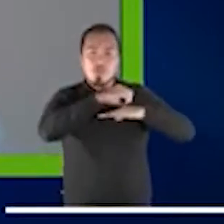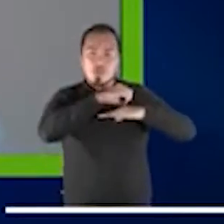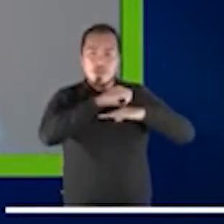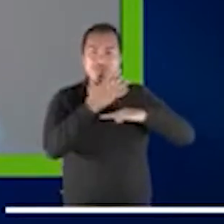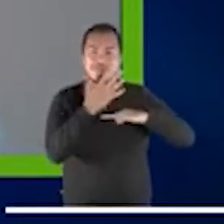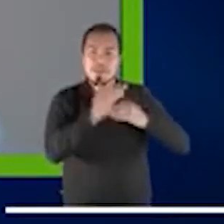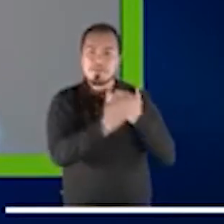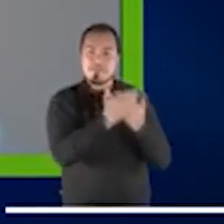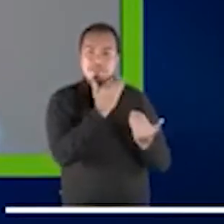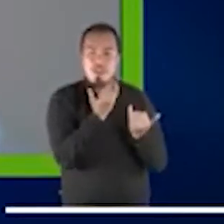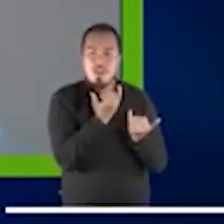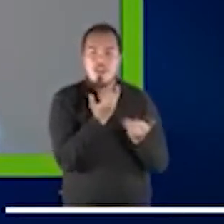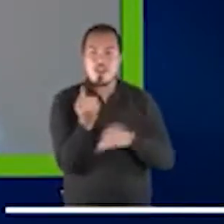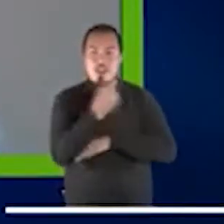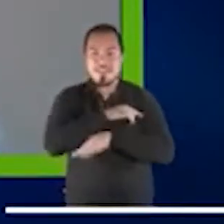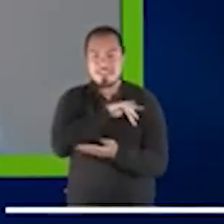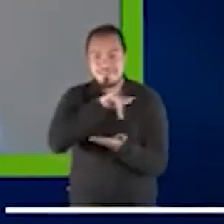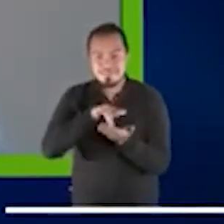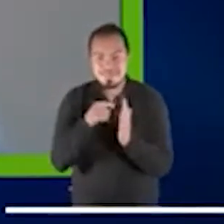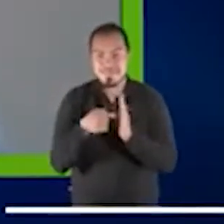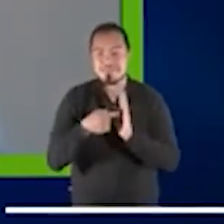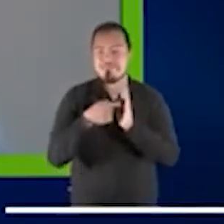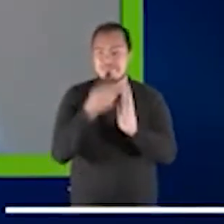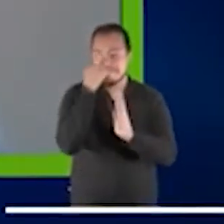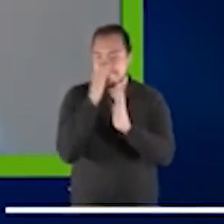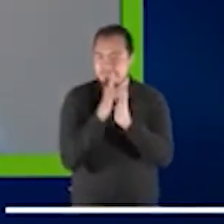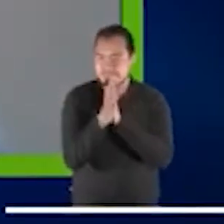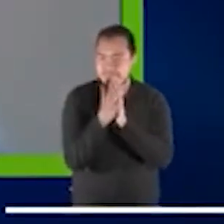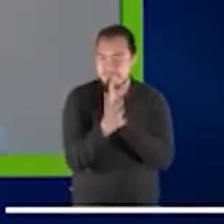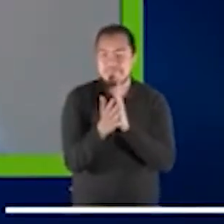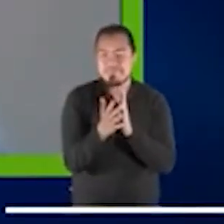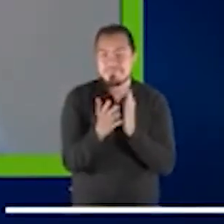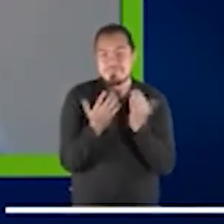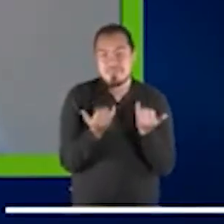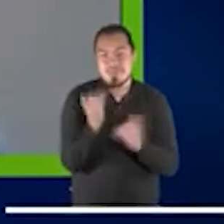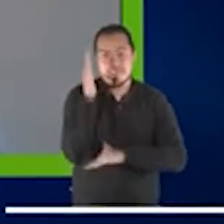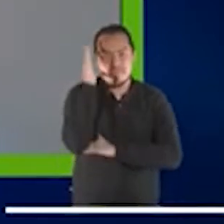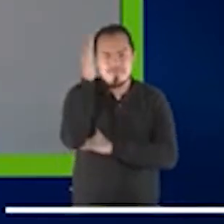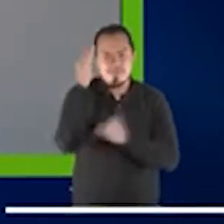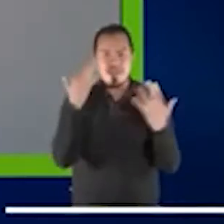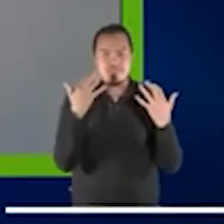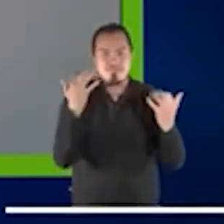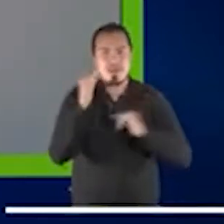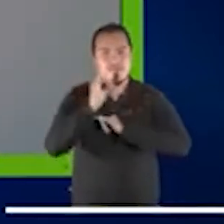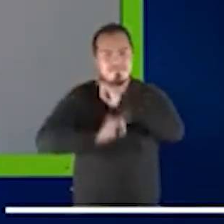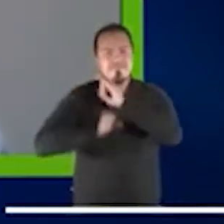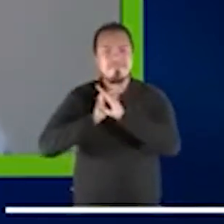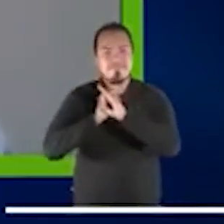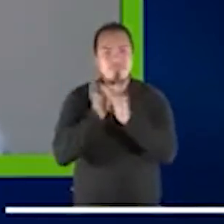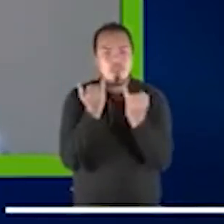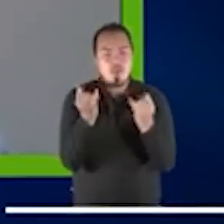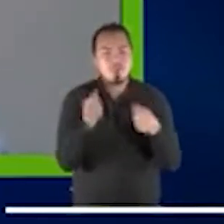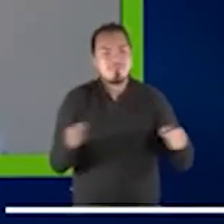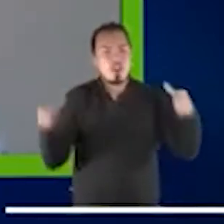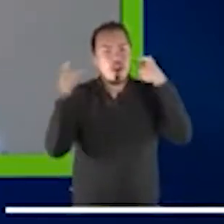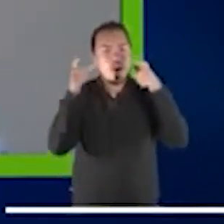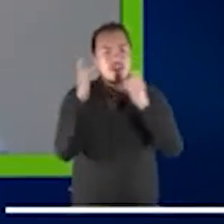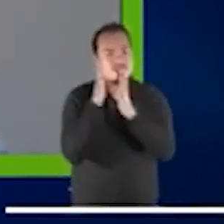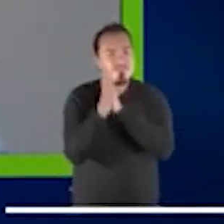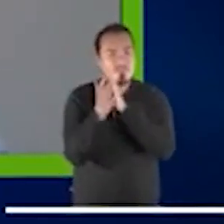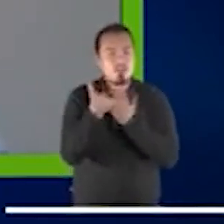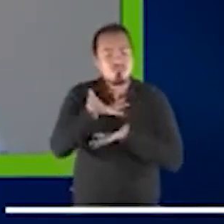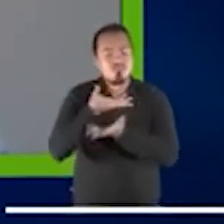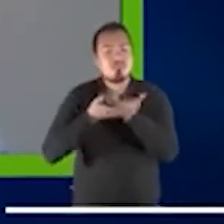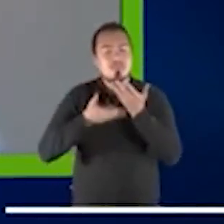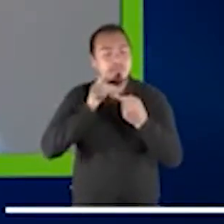invitarnos hoy a participar en esta conferencia internacional, este congreso internacional sobre